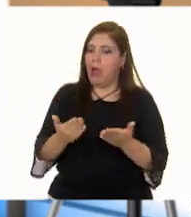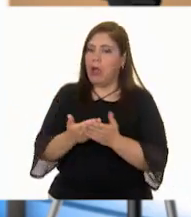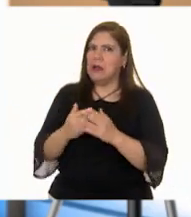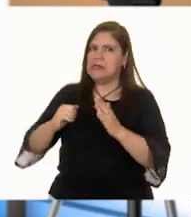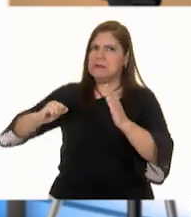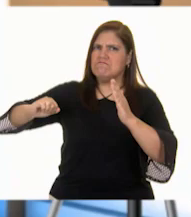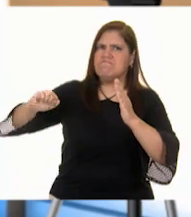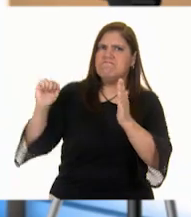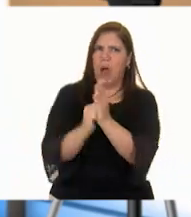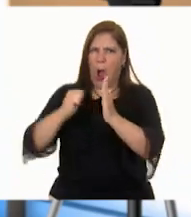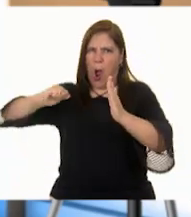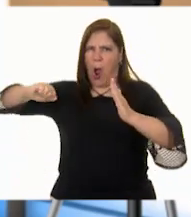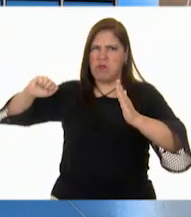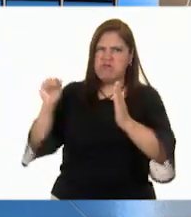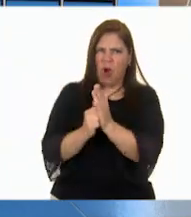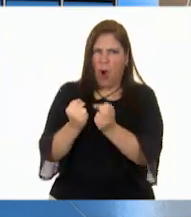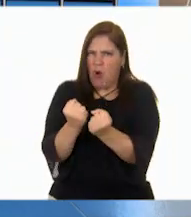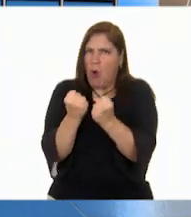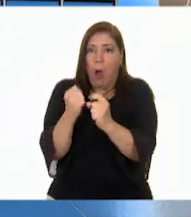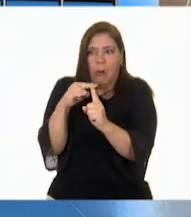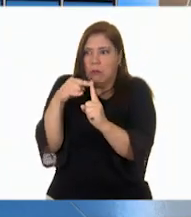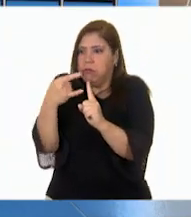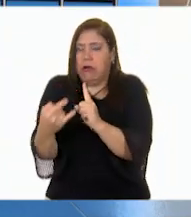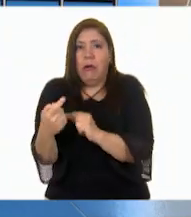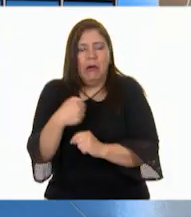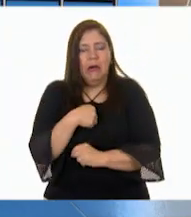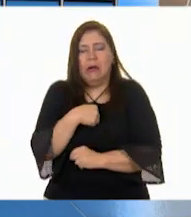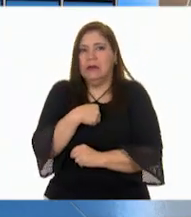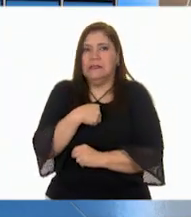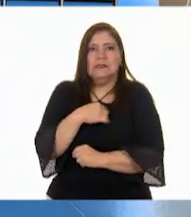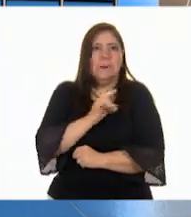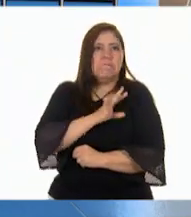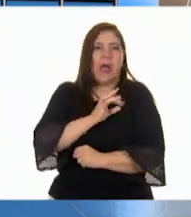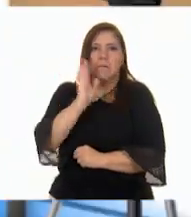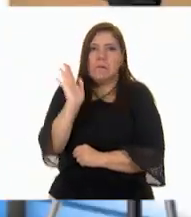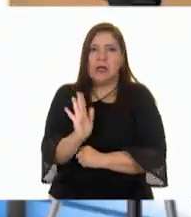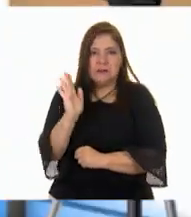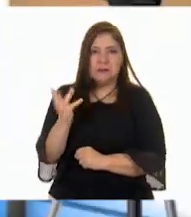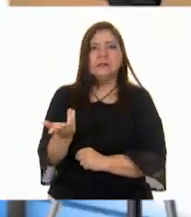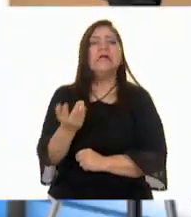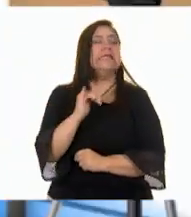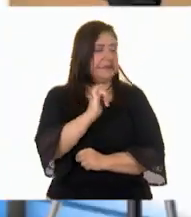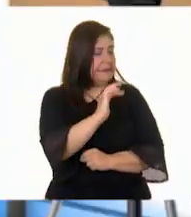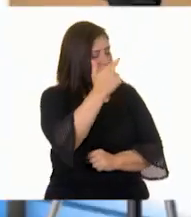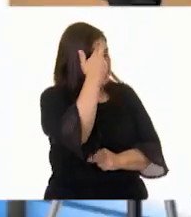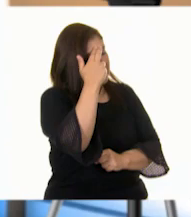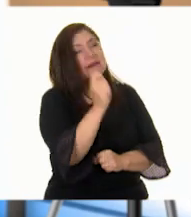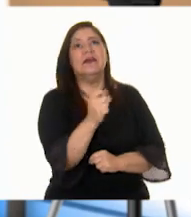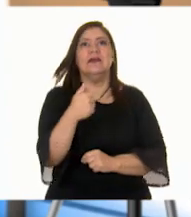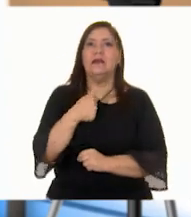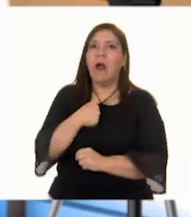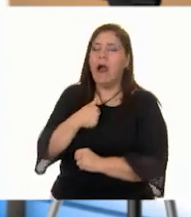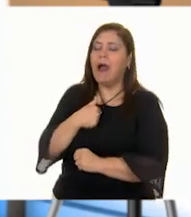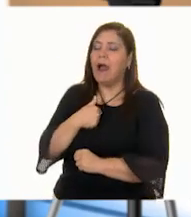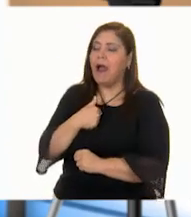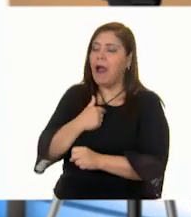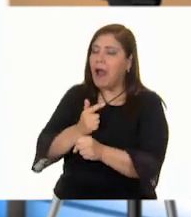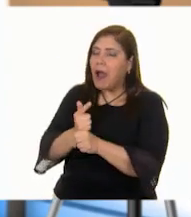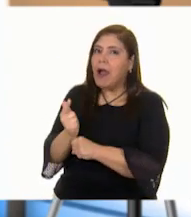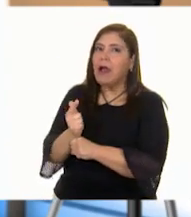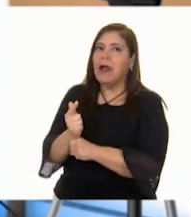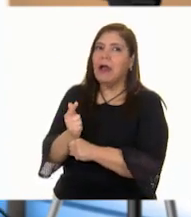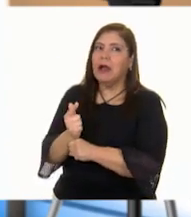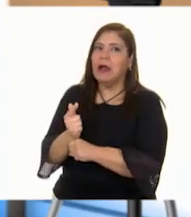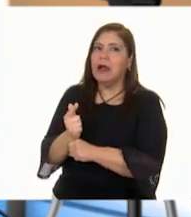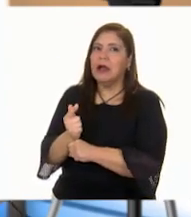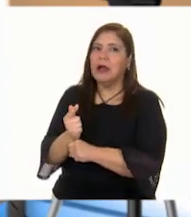que parecía que la tiraban. Sí, sí, lo recuerdo muy bien. Pues, que me voy dando cuenta que alguien